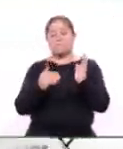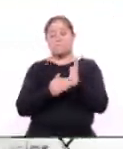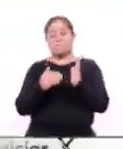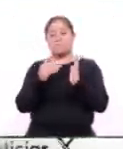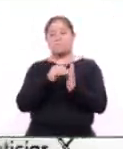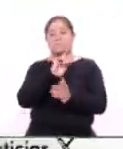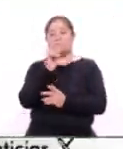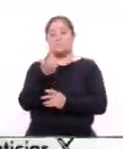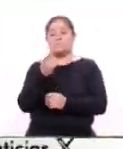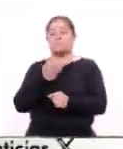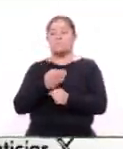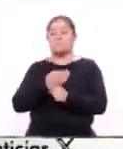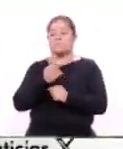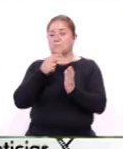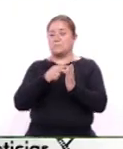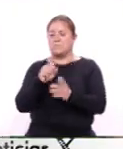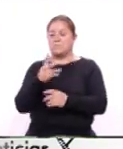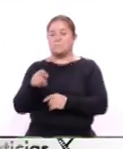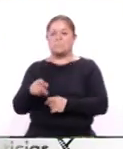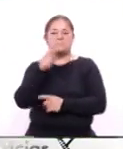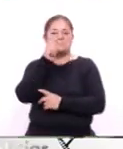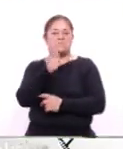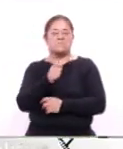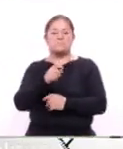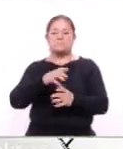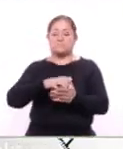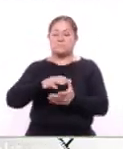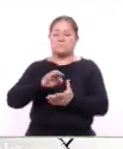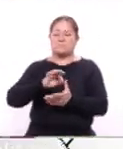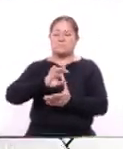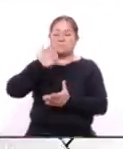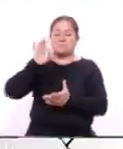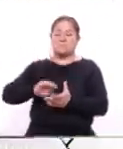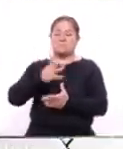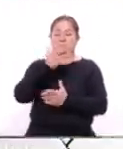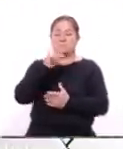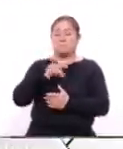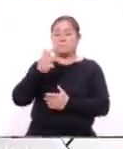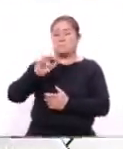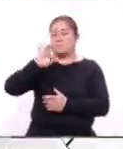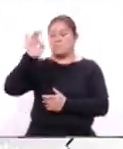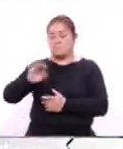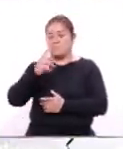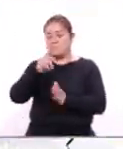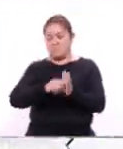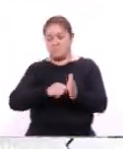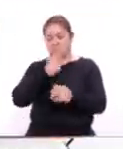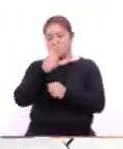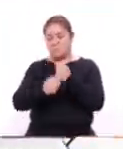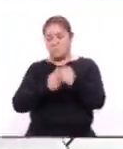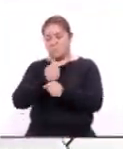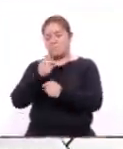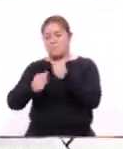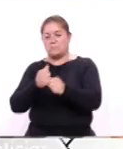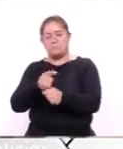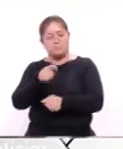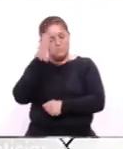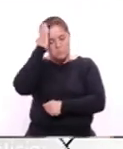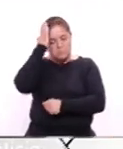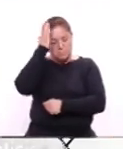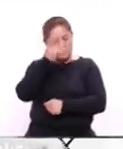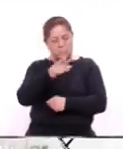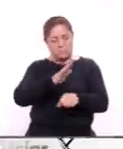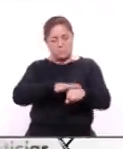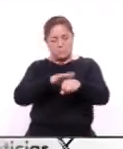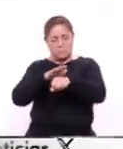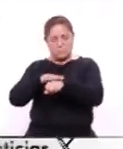2024 lo que representa un crecimiento del 5.8% anual y se mantendrá como el principal flujo de capital estimó el